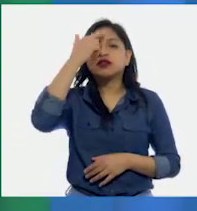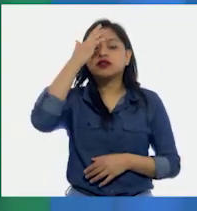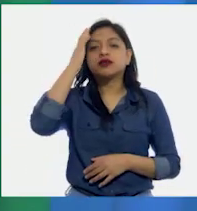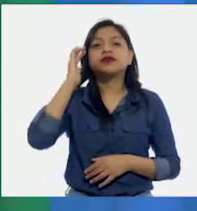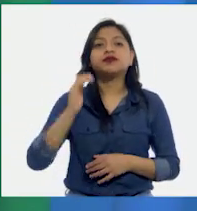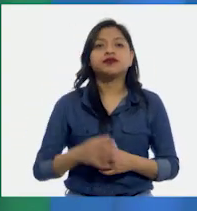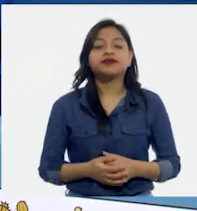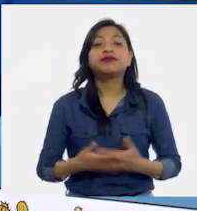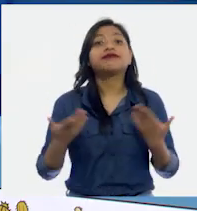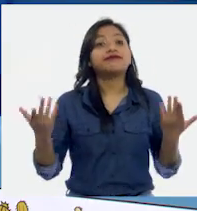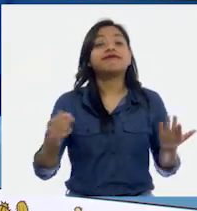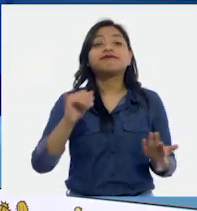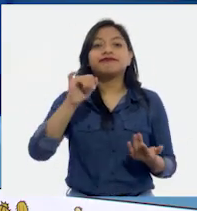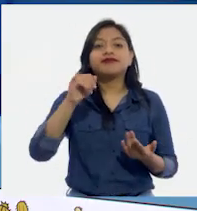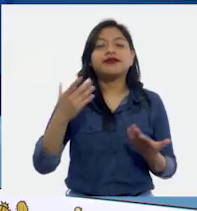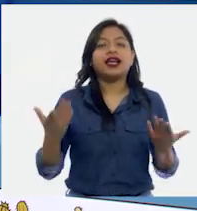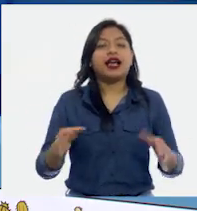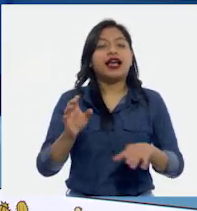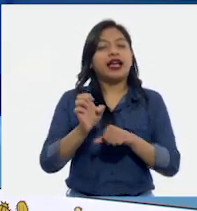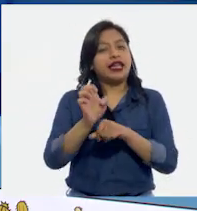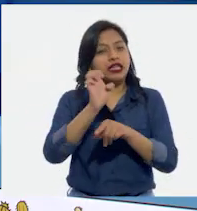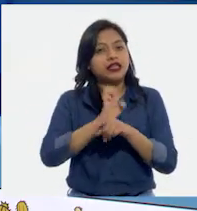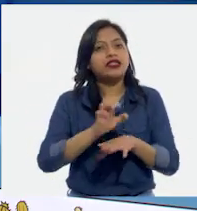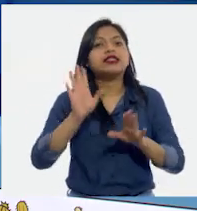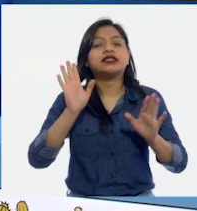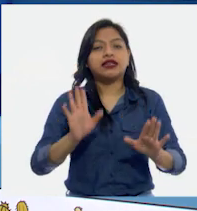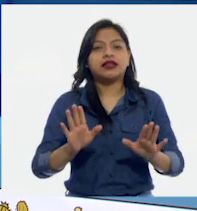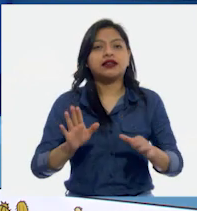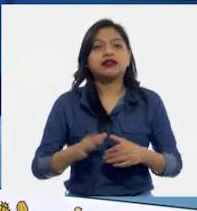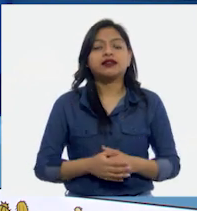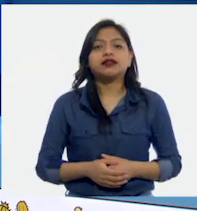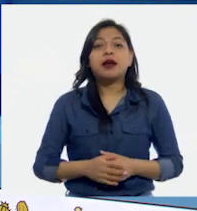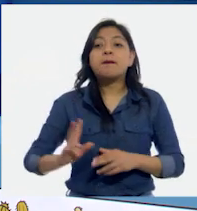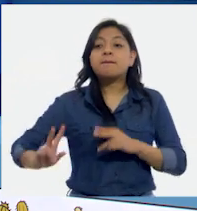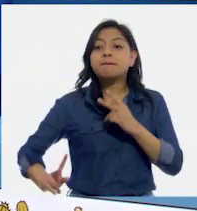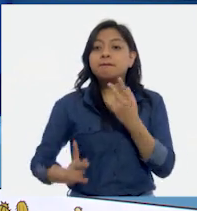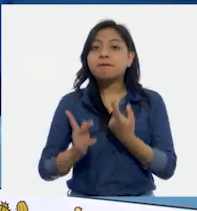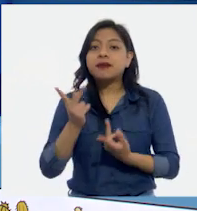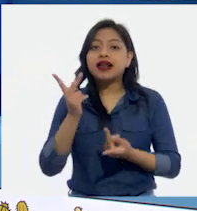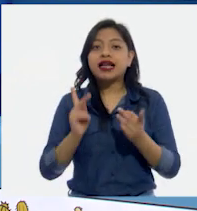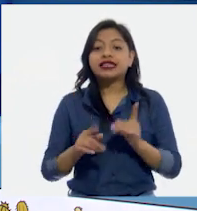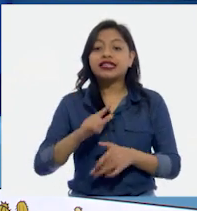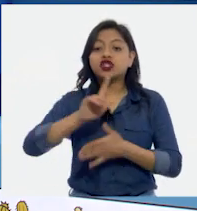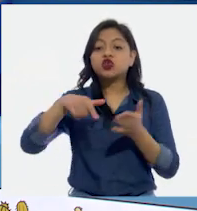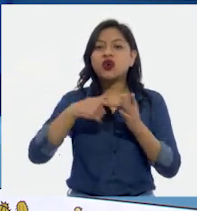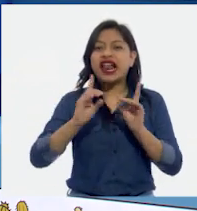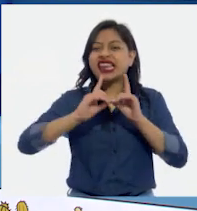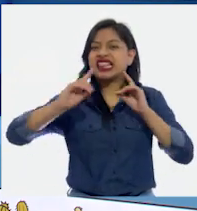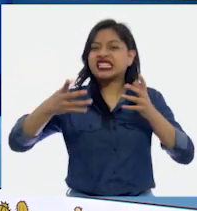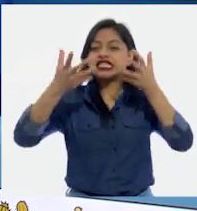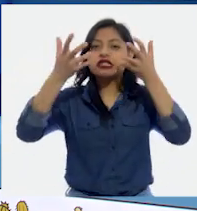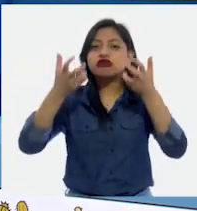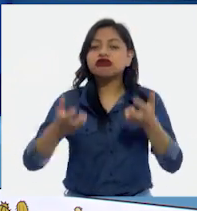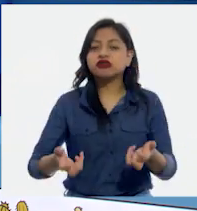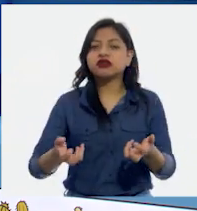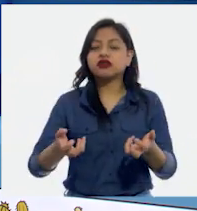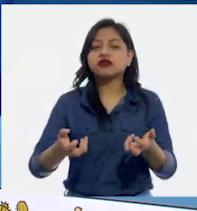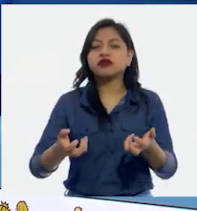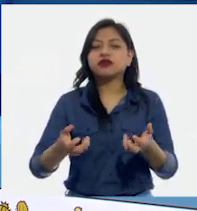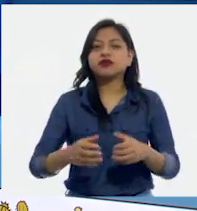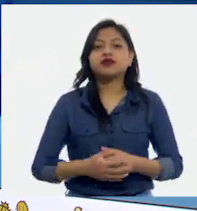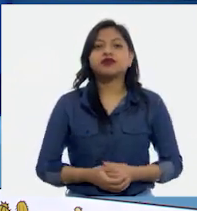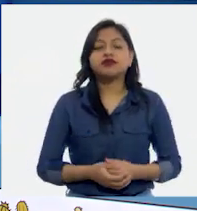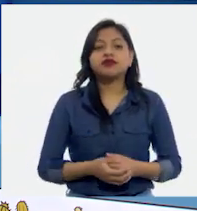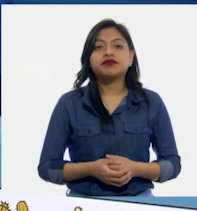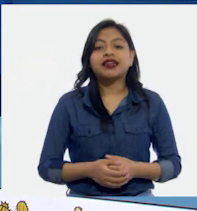Sí. Entonces, si como las plantas de las zonas áridas, de los matorrales o pastizales,